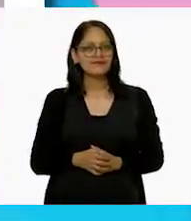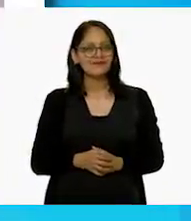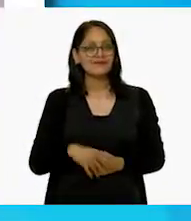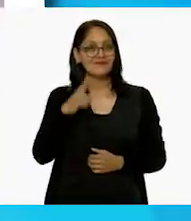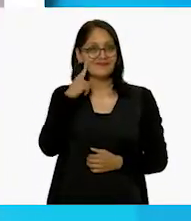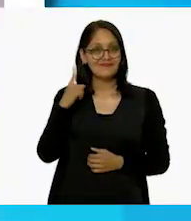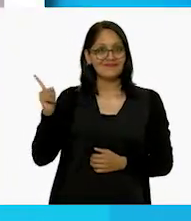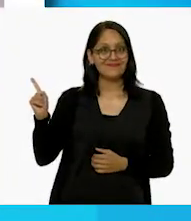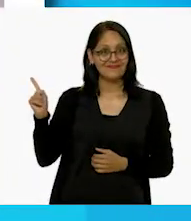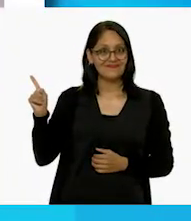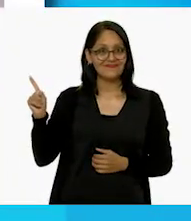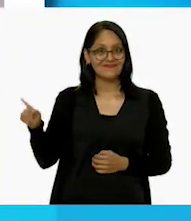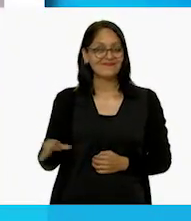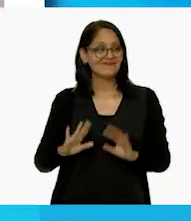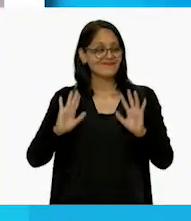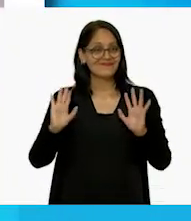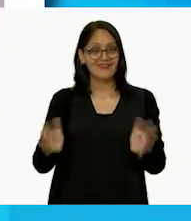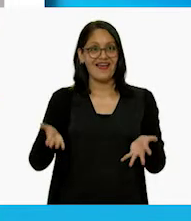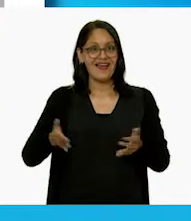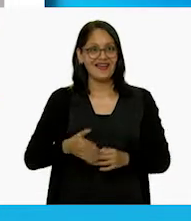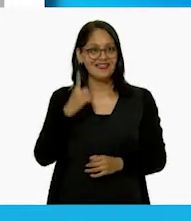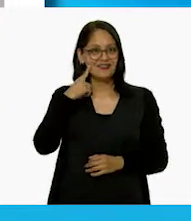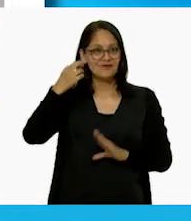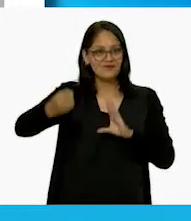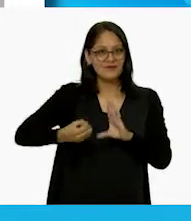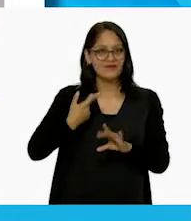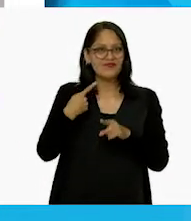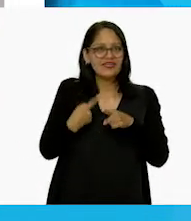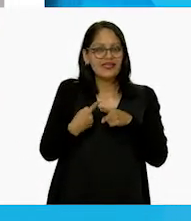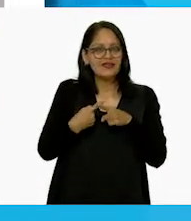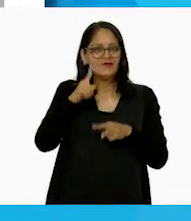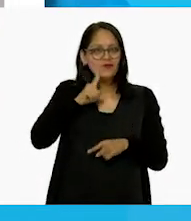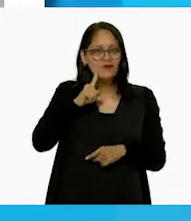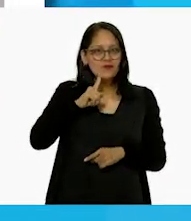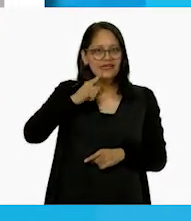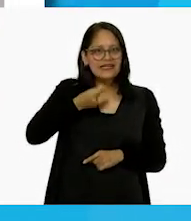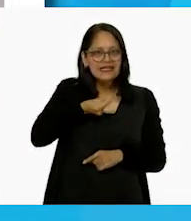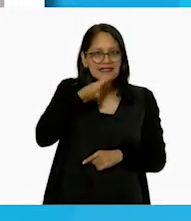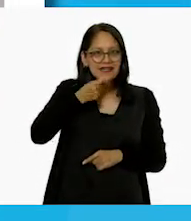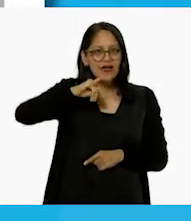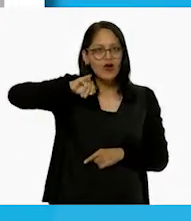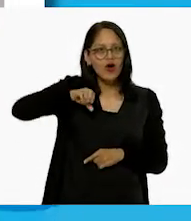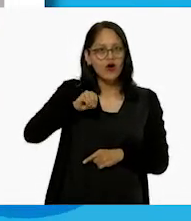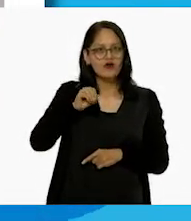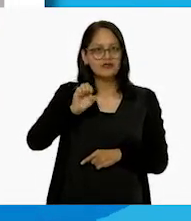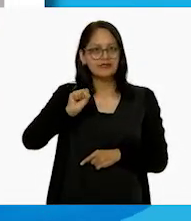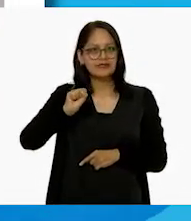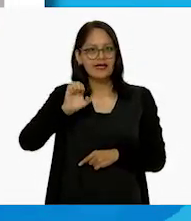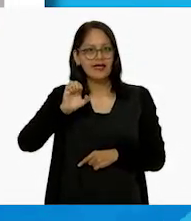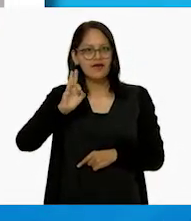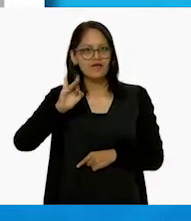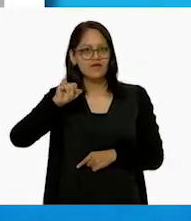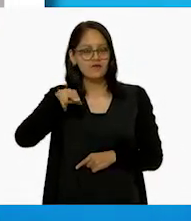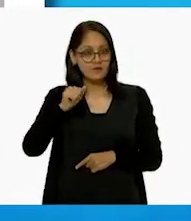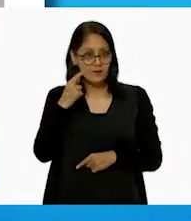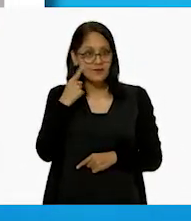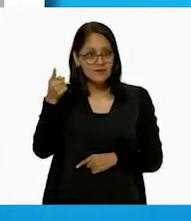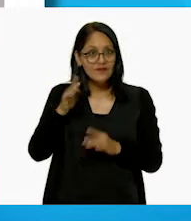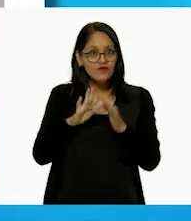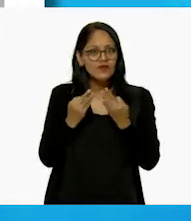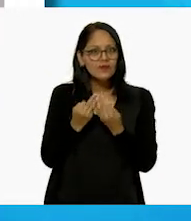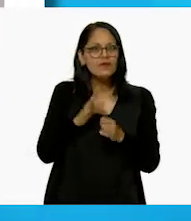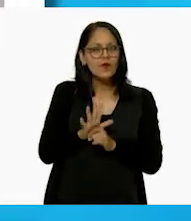Mira, ya nos llegó lo que hizo Josefina. ¿Ya te diste cuenta qué figuras armó, Pepe? Claro,